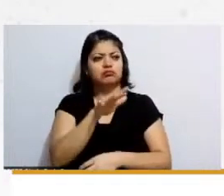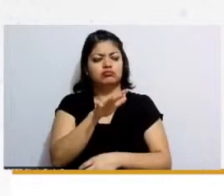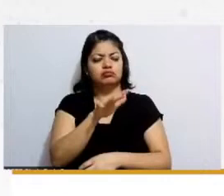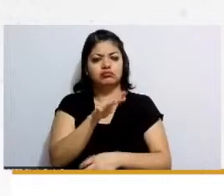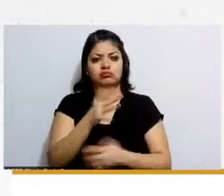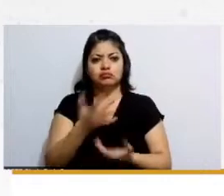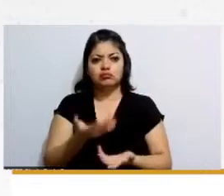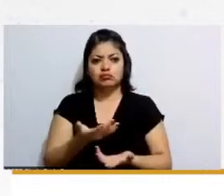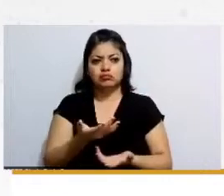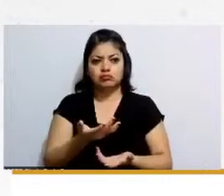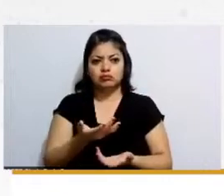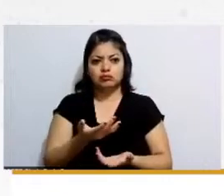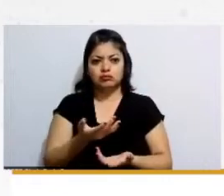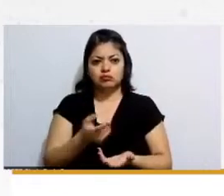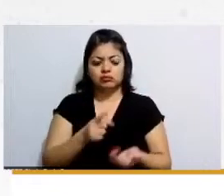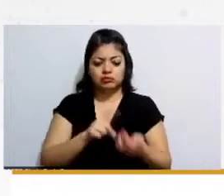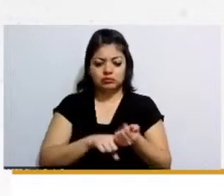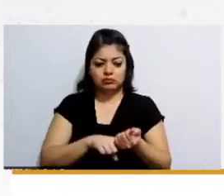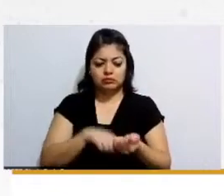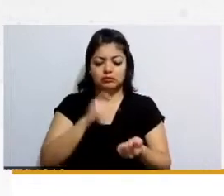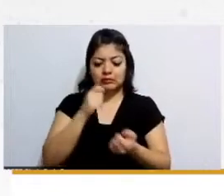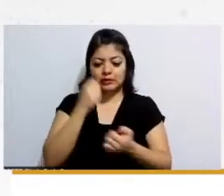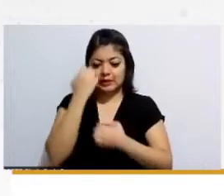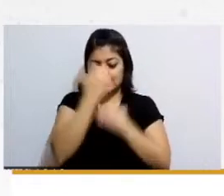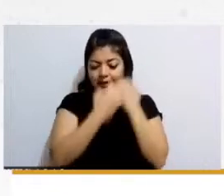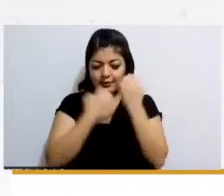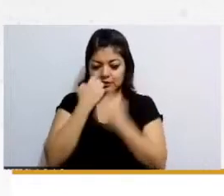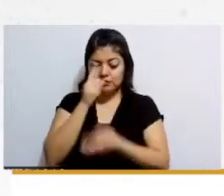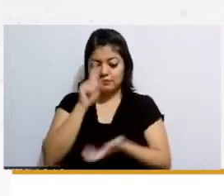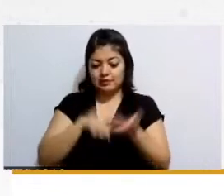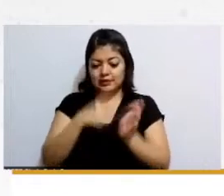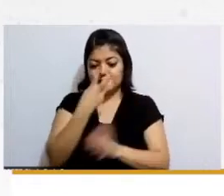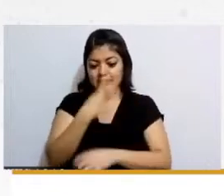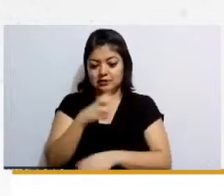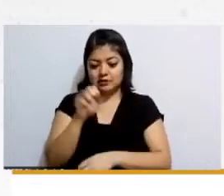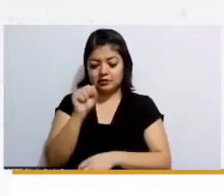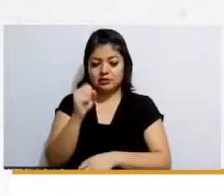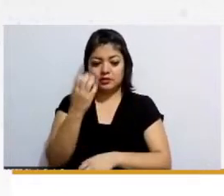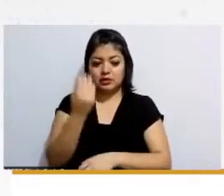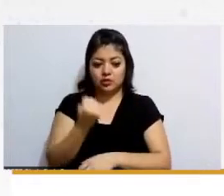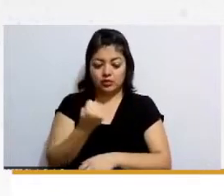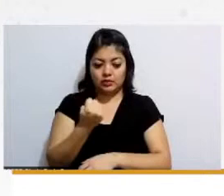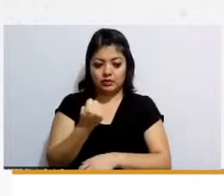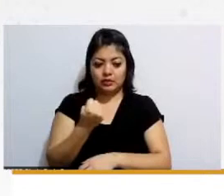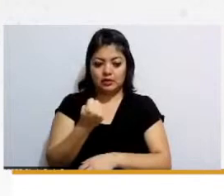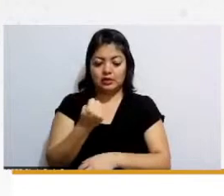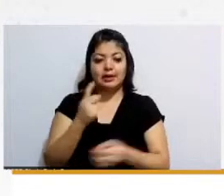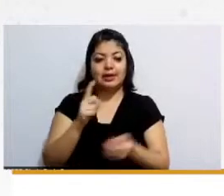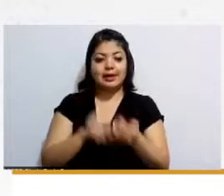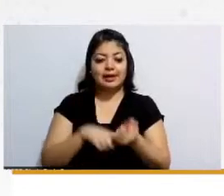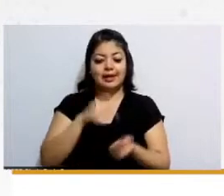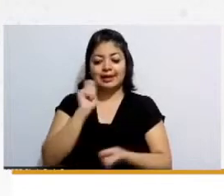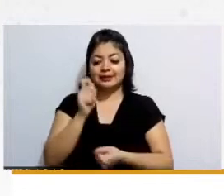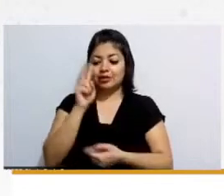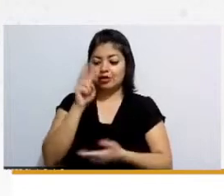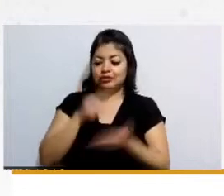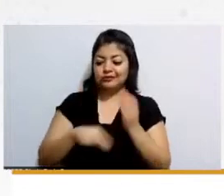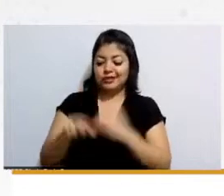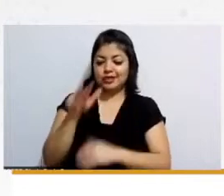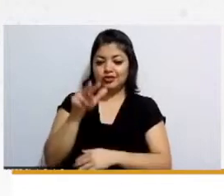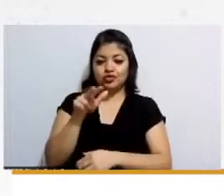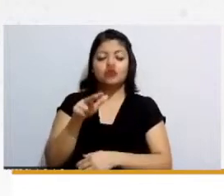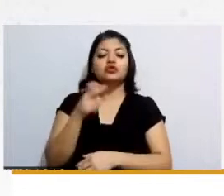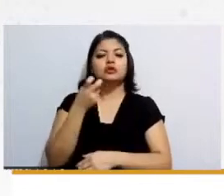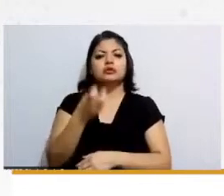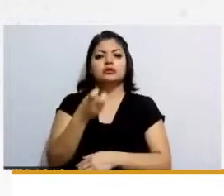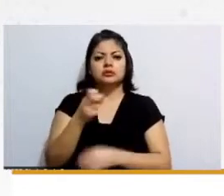que es el siguiente el amparo en revisión en 1369 2017 este es del 2018 y aquí